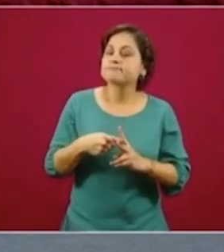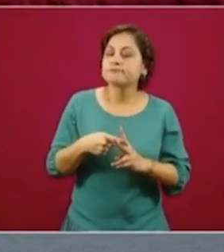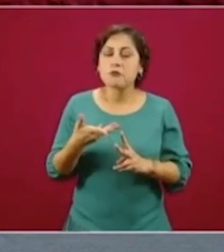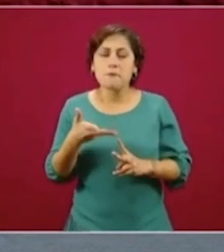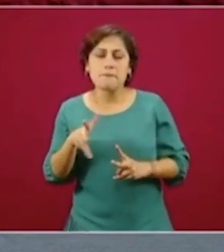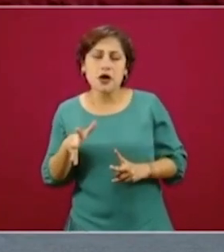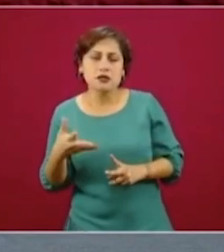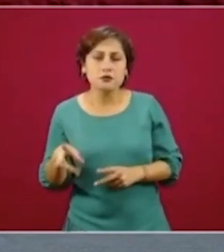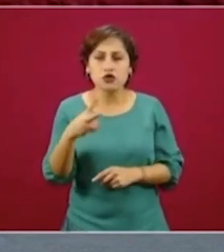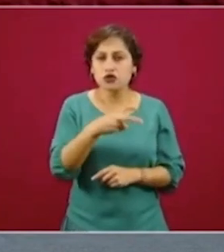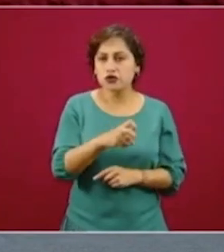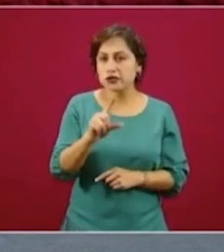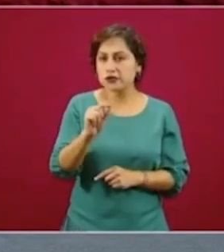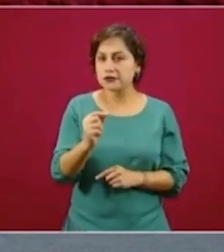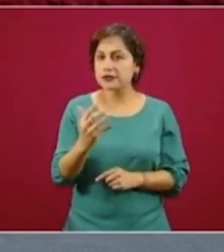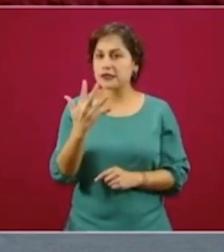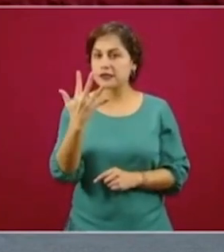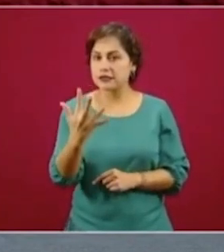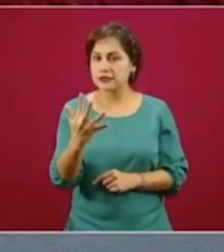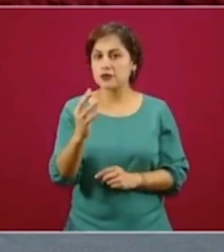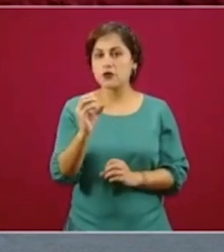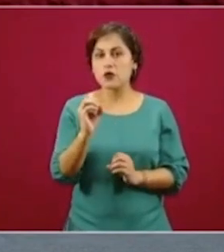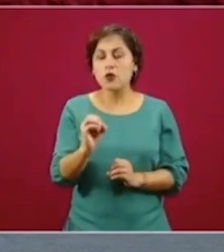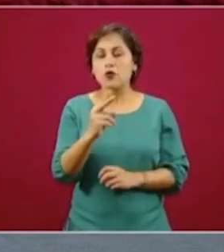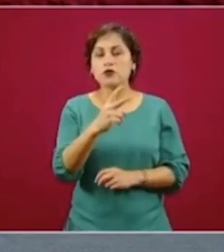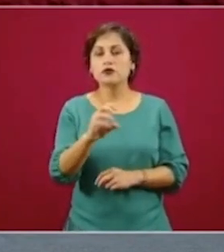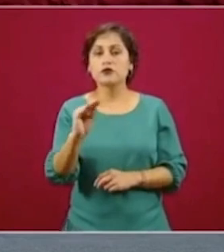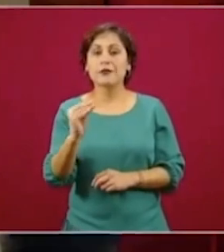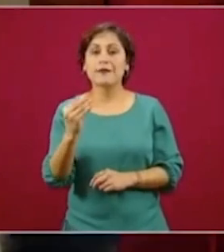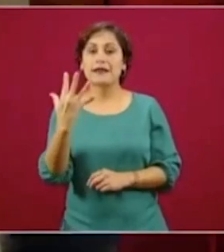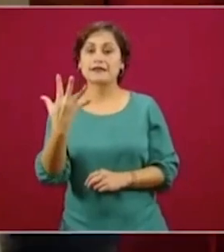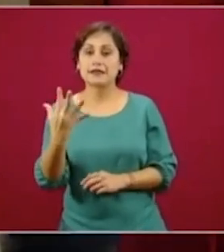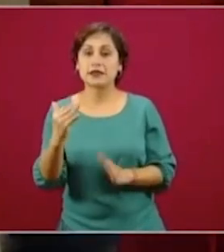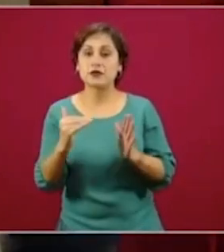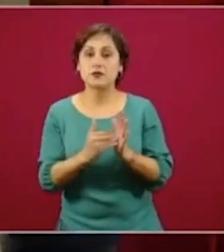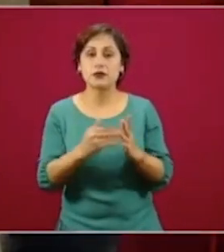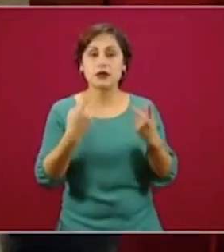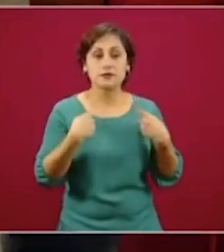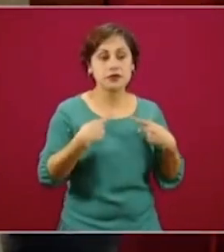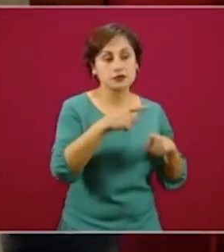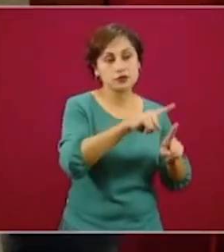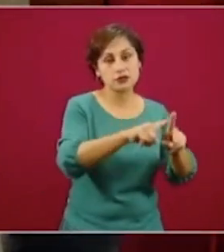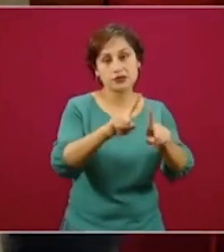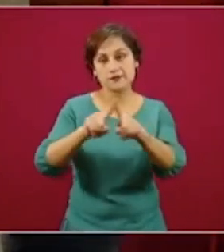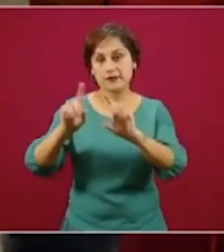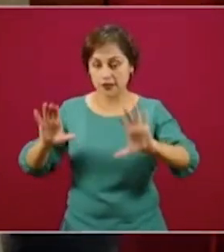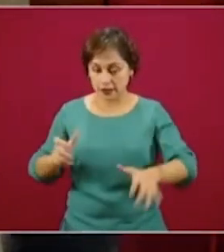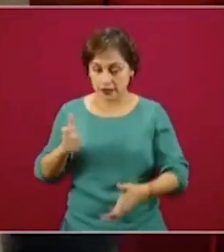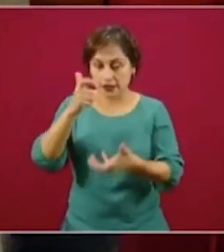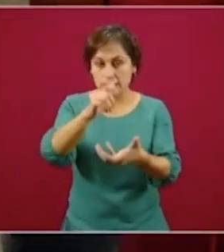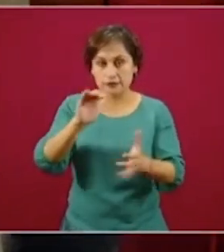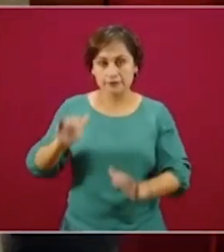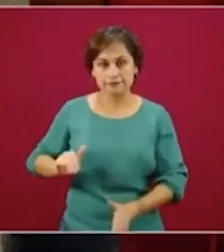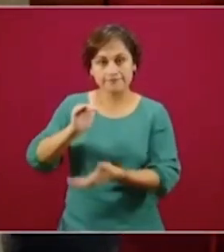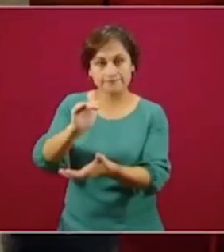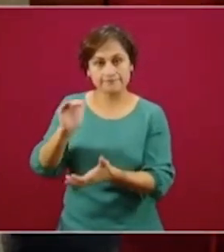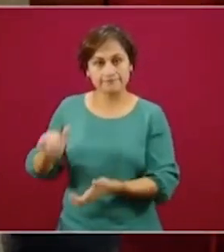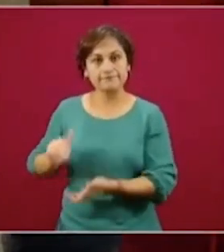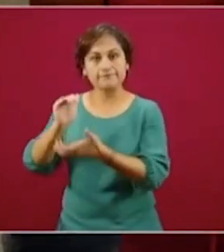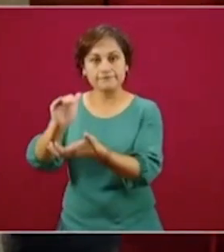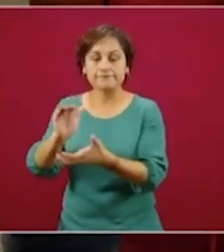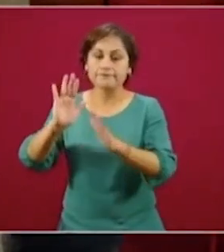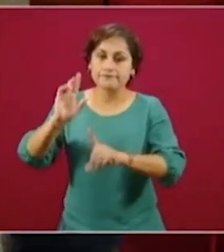275 y 295 mil productores, estimamos 280 mil en función de los datos históricos,